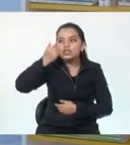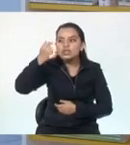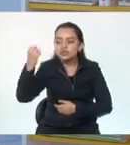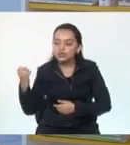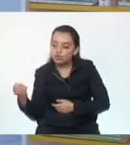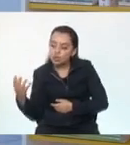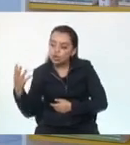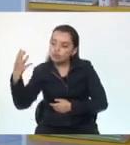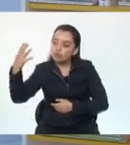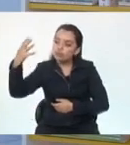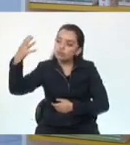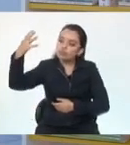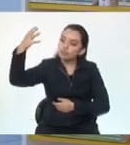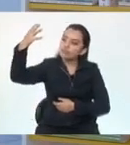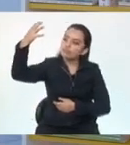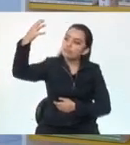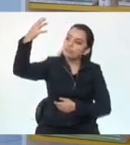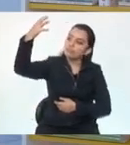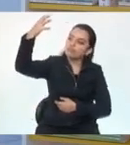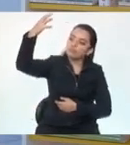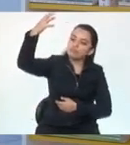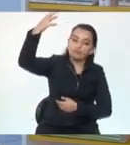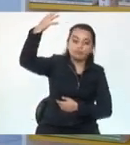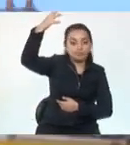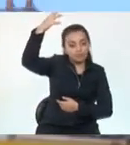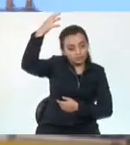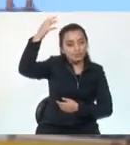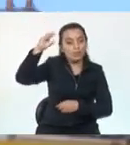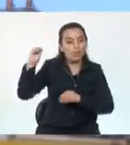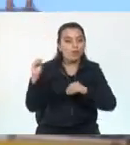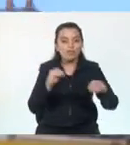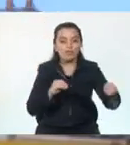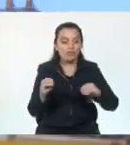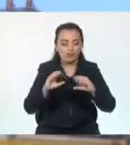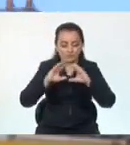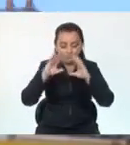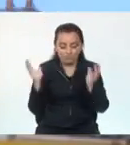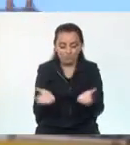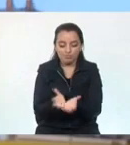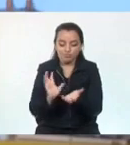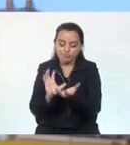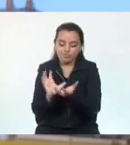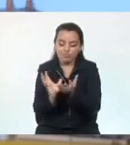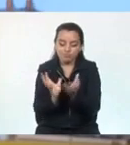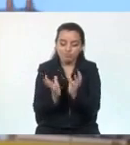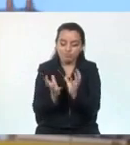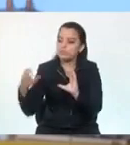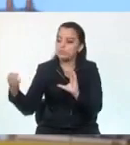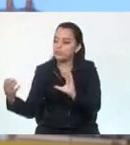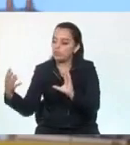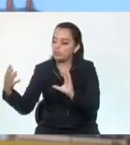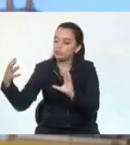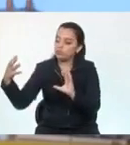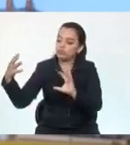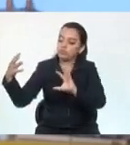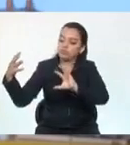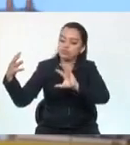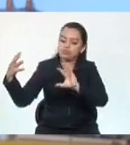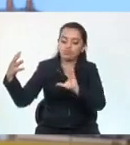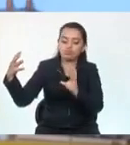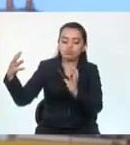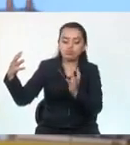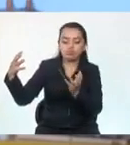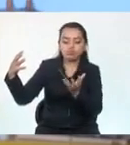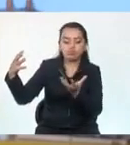al oeste. Esto por motivos del movimiento de la Tierra. Ahora bien, ¿para qué nos sirve todo